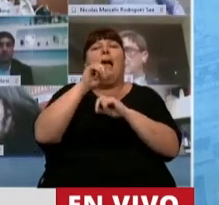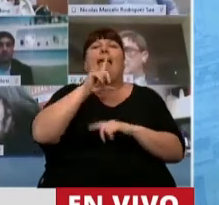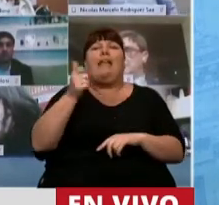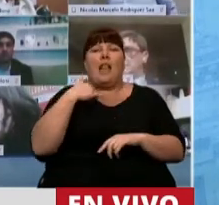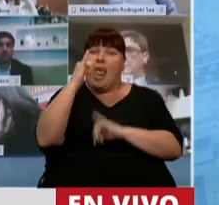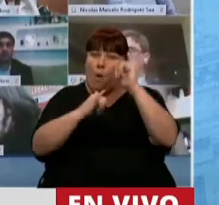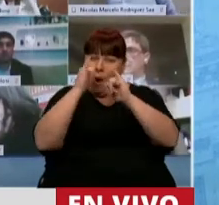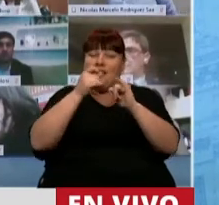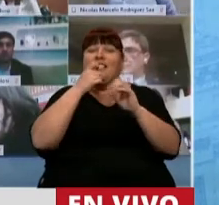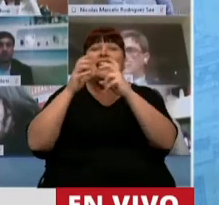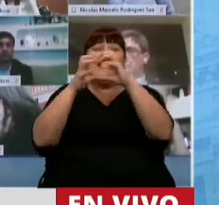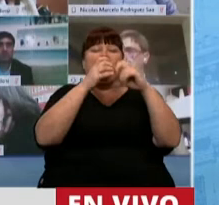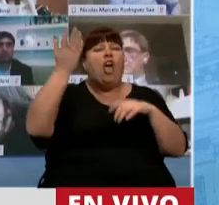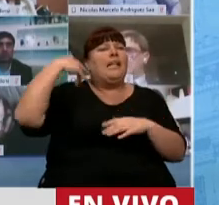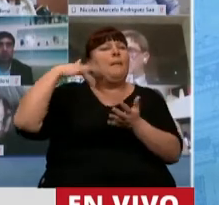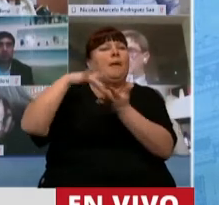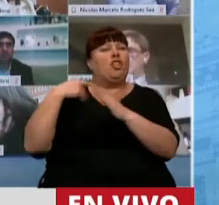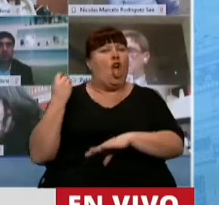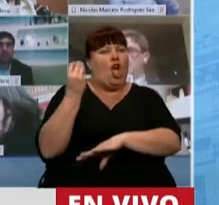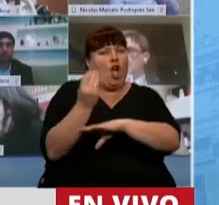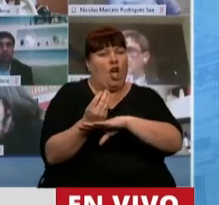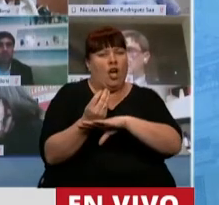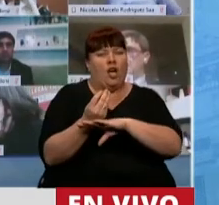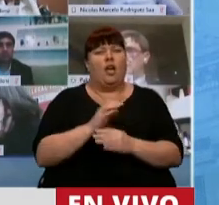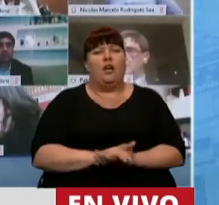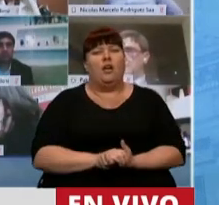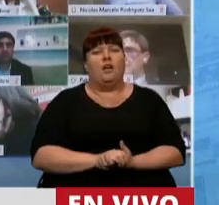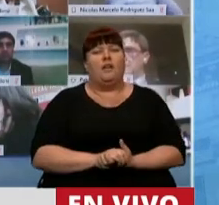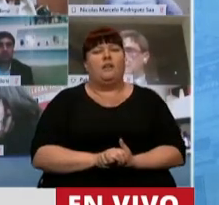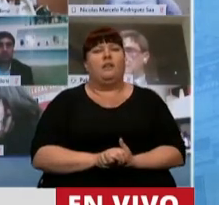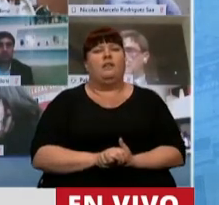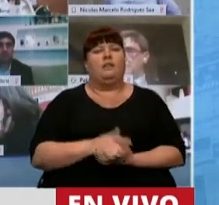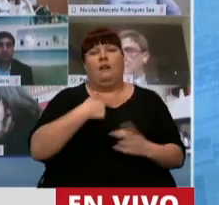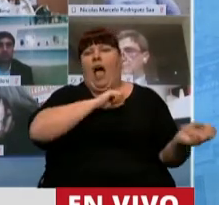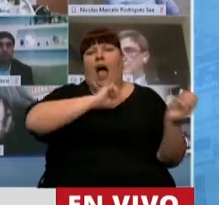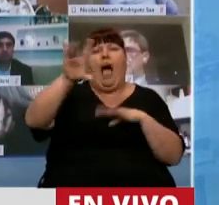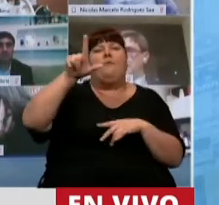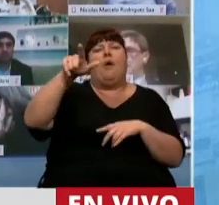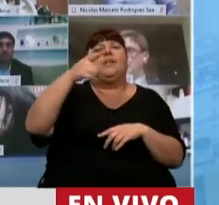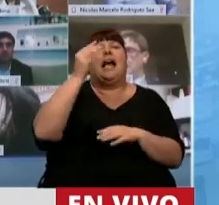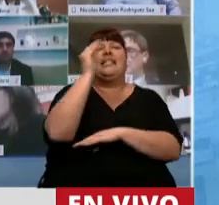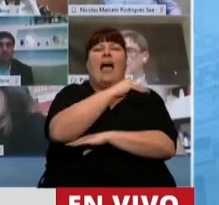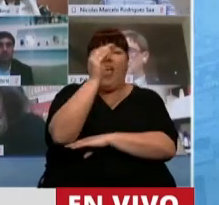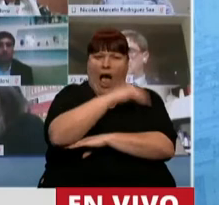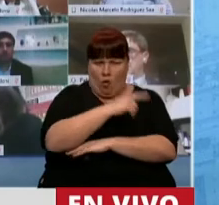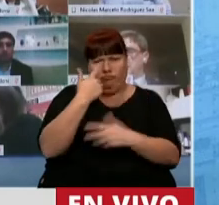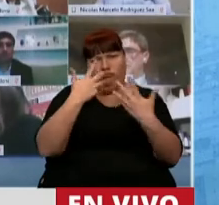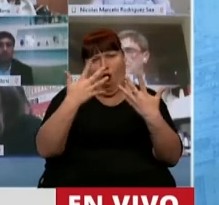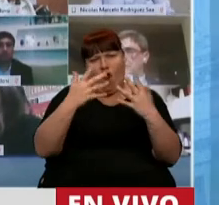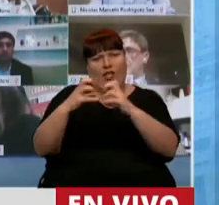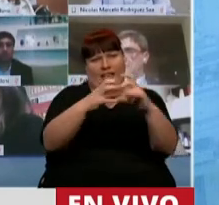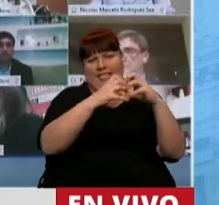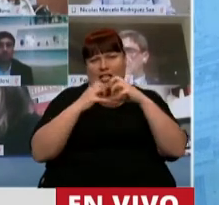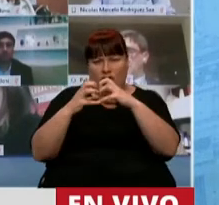que en una sesión que me tocó participar, donde nos evacuaron en la provincia de Santa Cruz, es muy conocida la